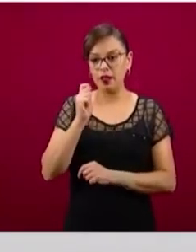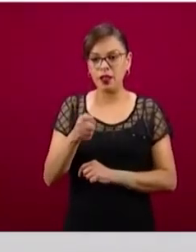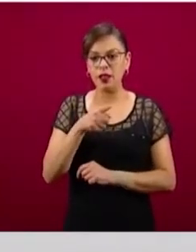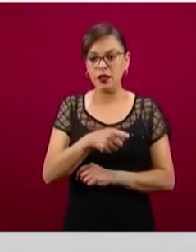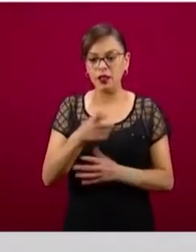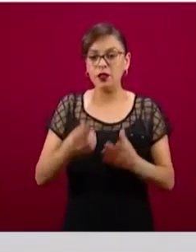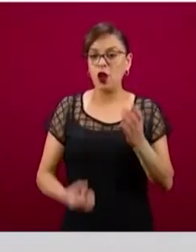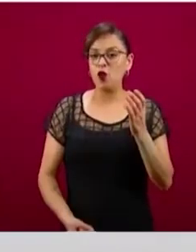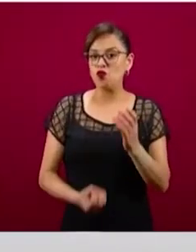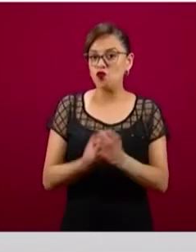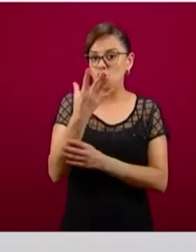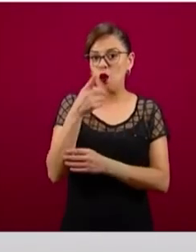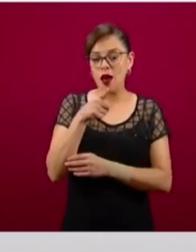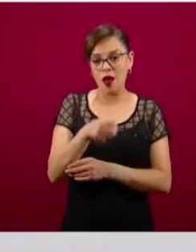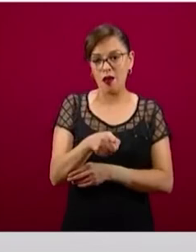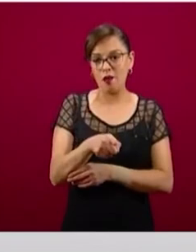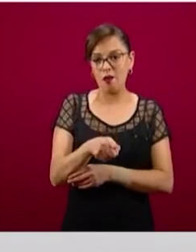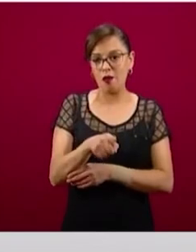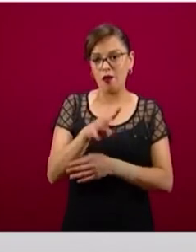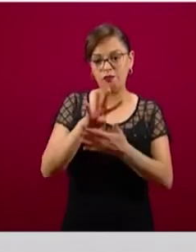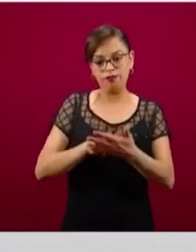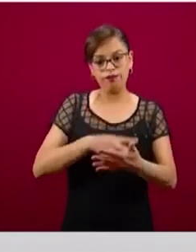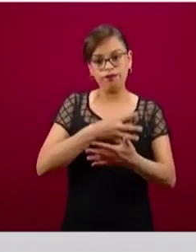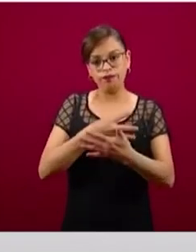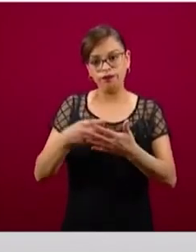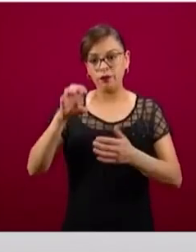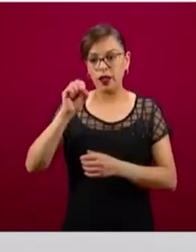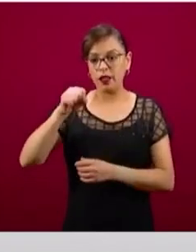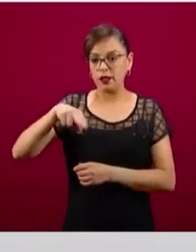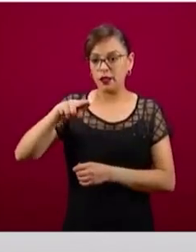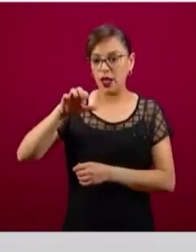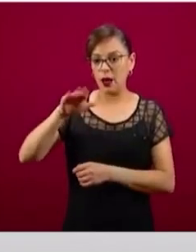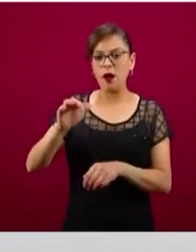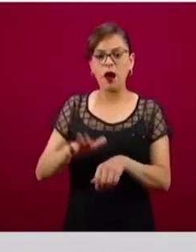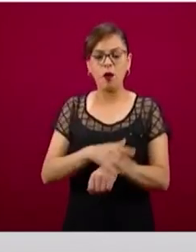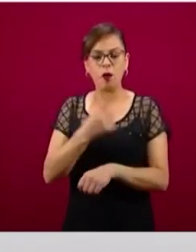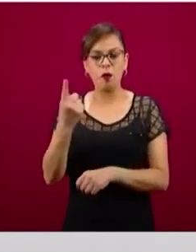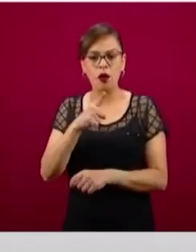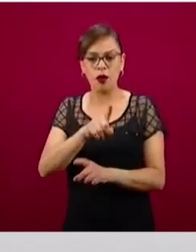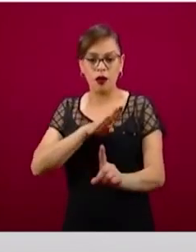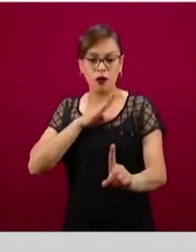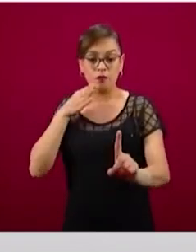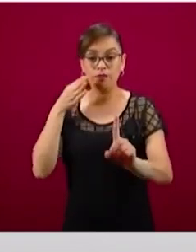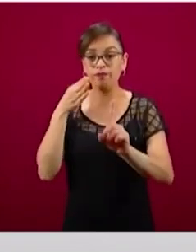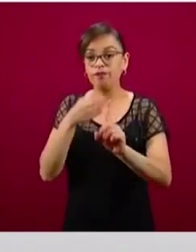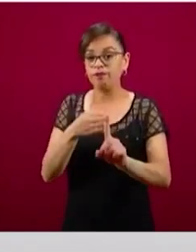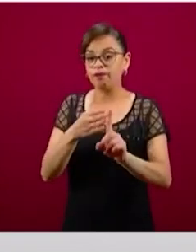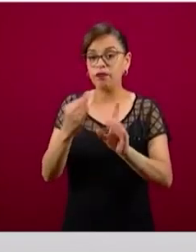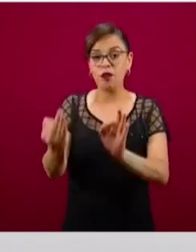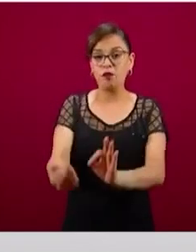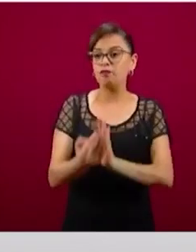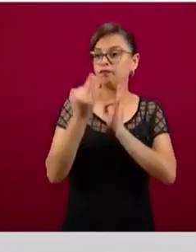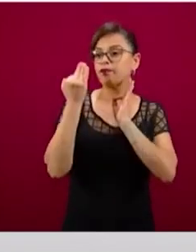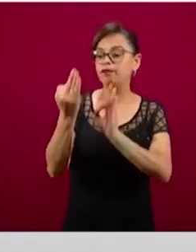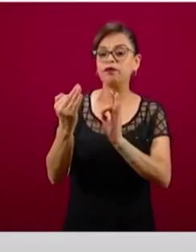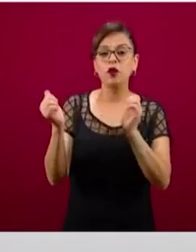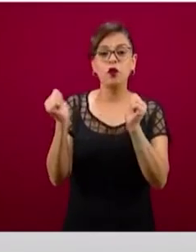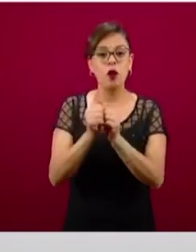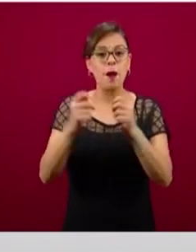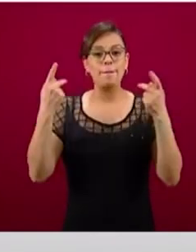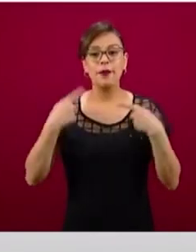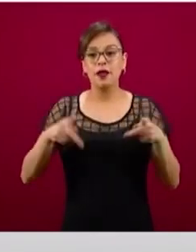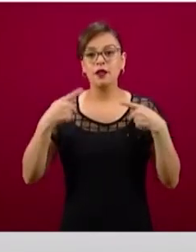esquema innovador, porque precisamente va de manera directa a la persona. Va directamente al beneficiario